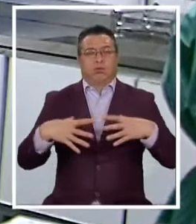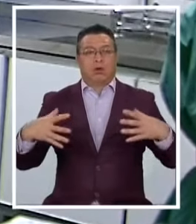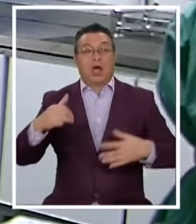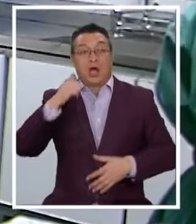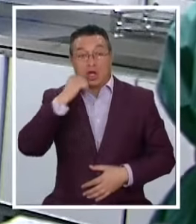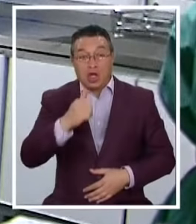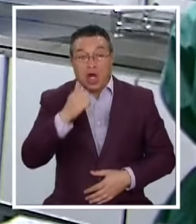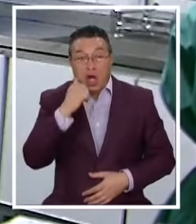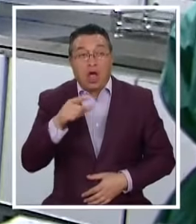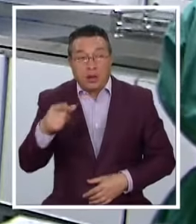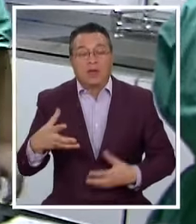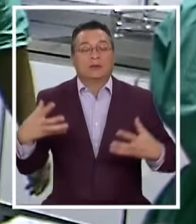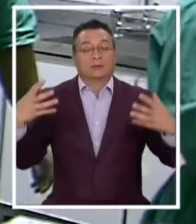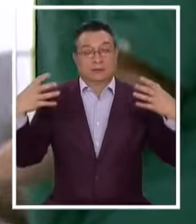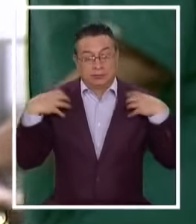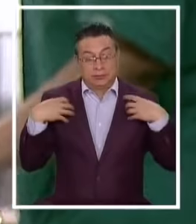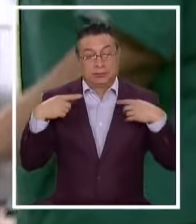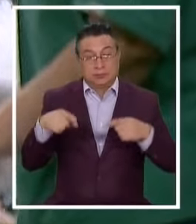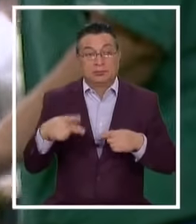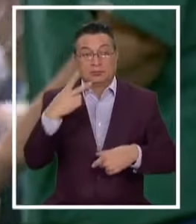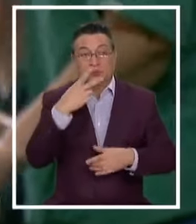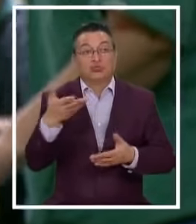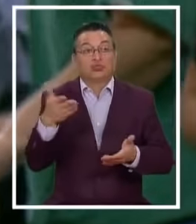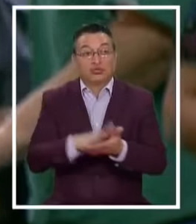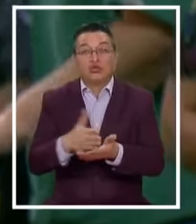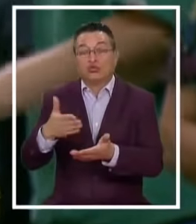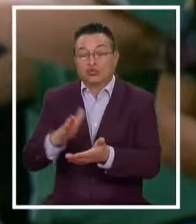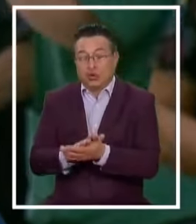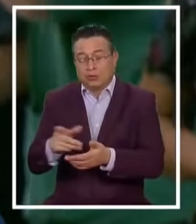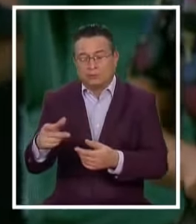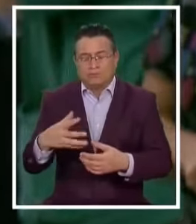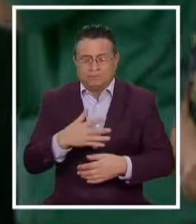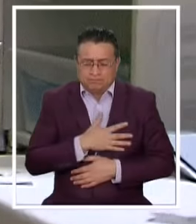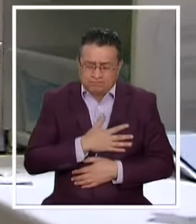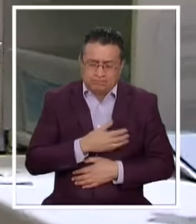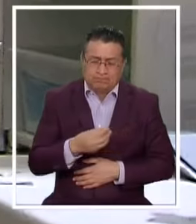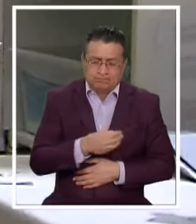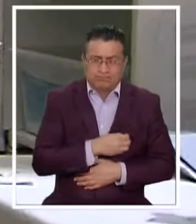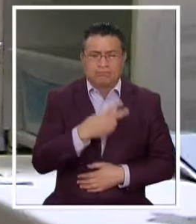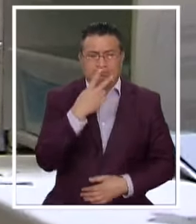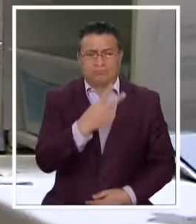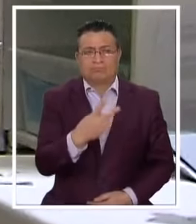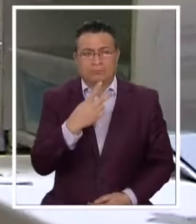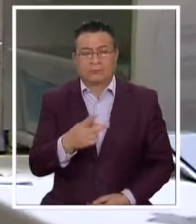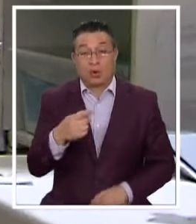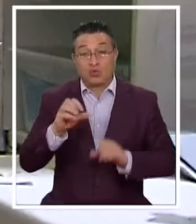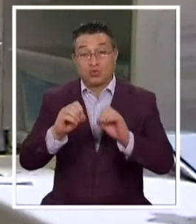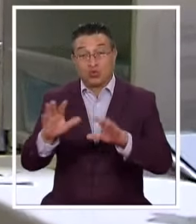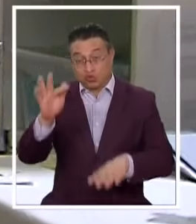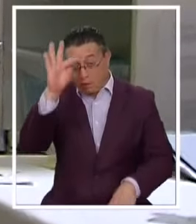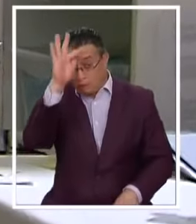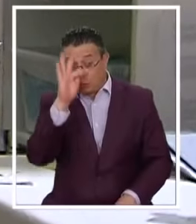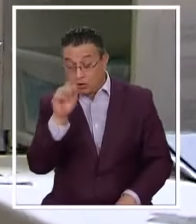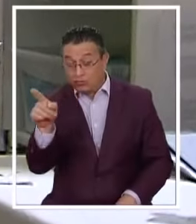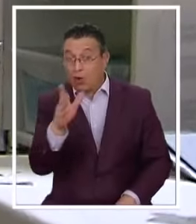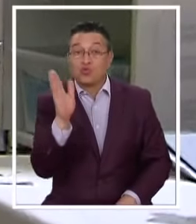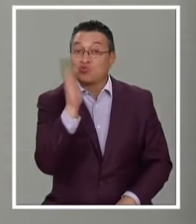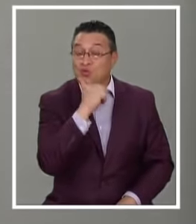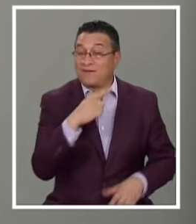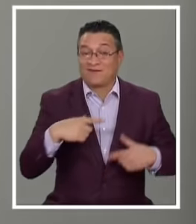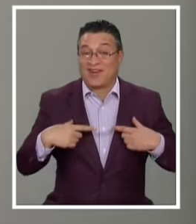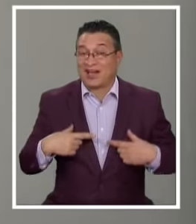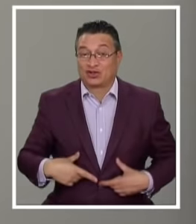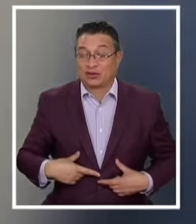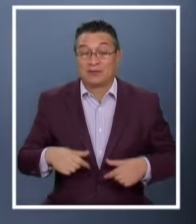día Lleva a casa La carga emocional De ver morir A sus pacientes En soledad Fusionarios Que en su mayoría No han tenido vacaciones